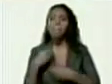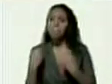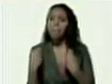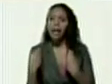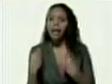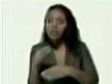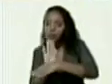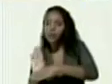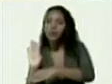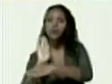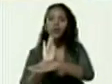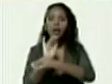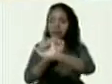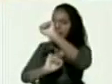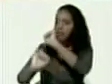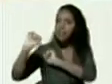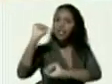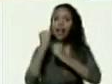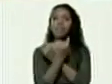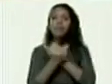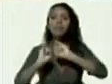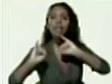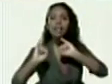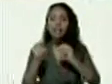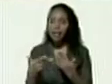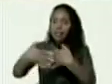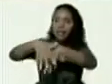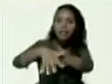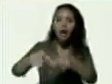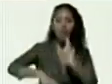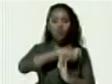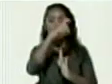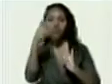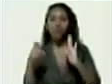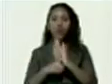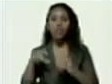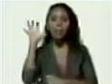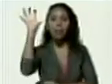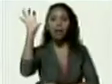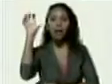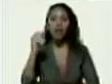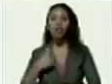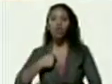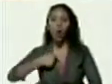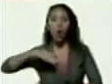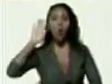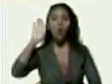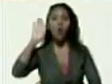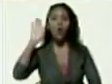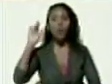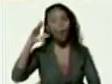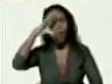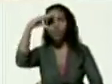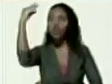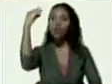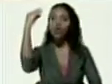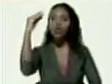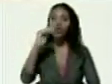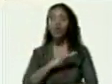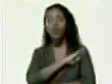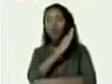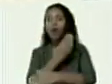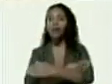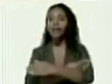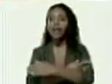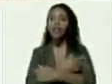defender la independencia y la integridad absoluta de la patria lo juro por dios todopoderoso y